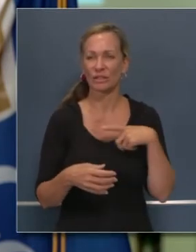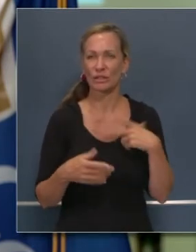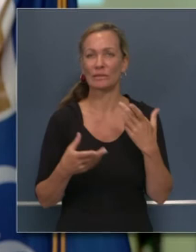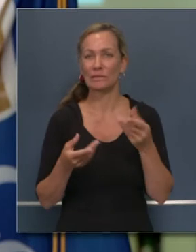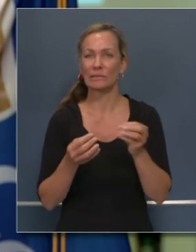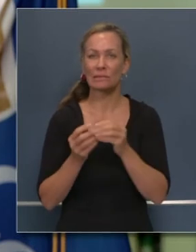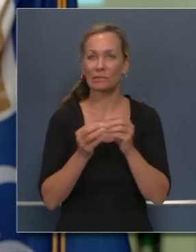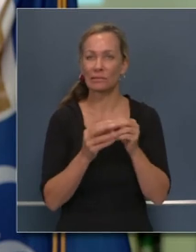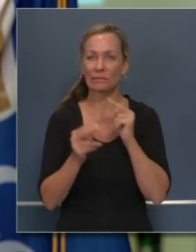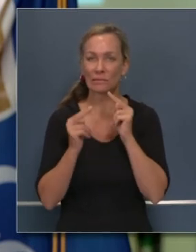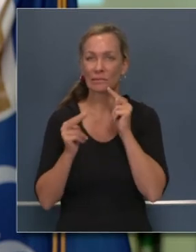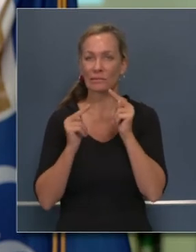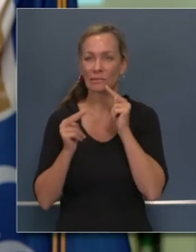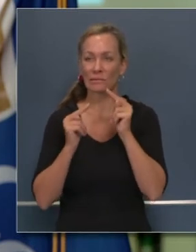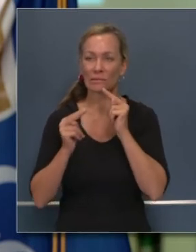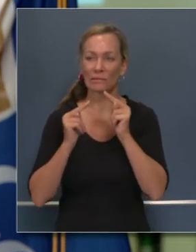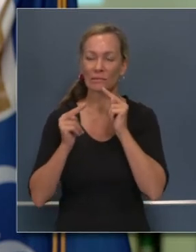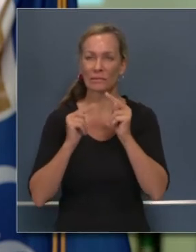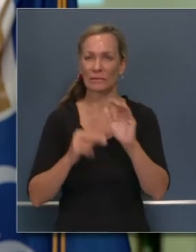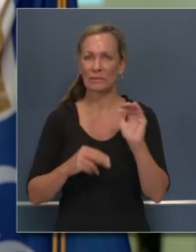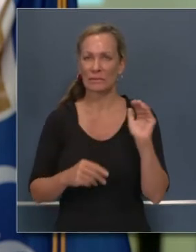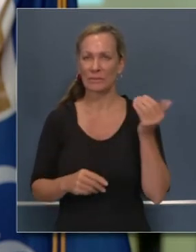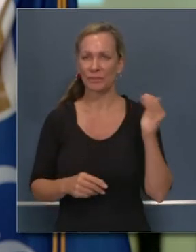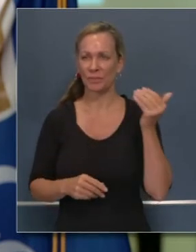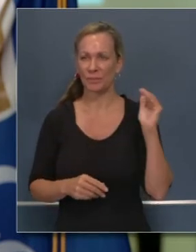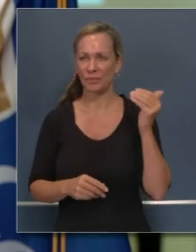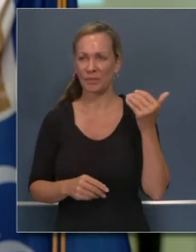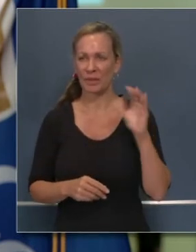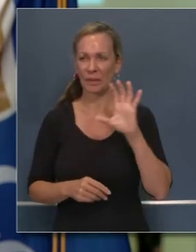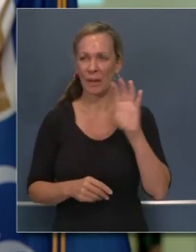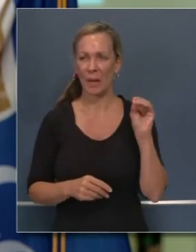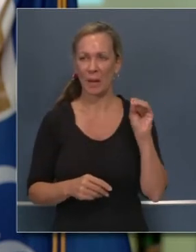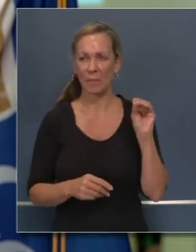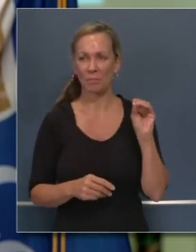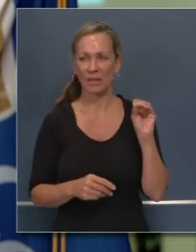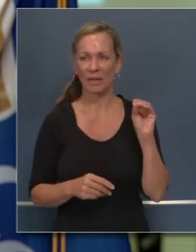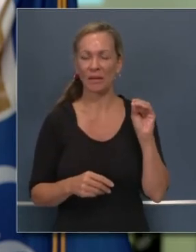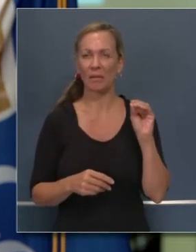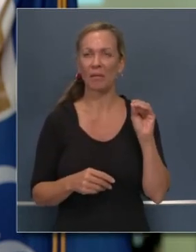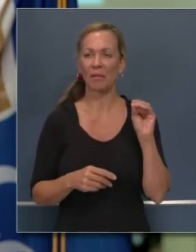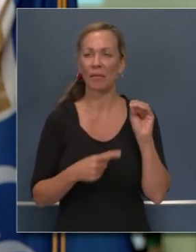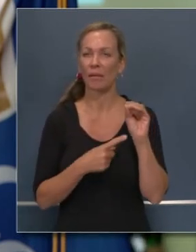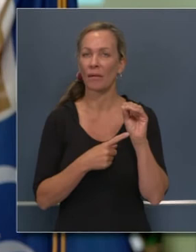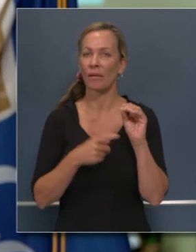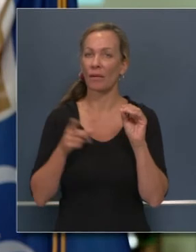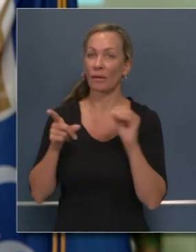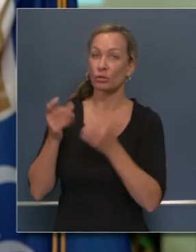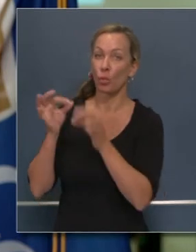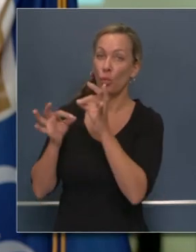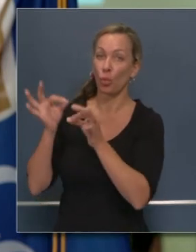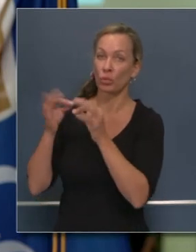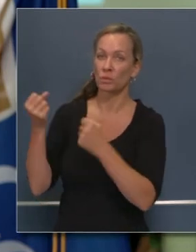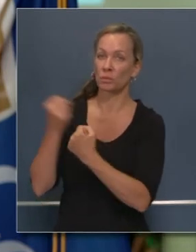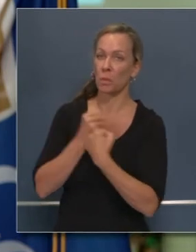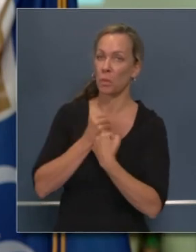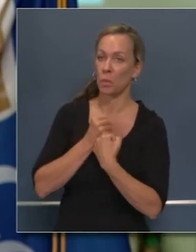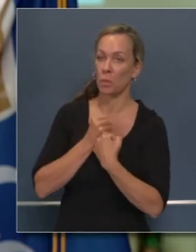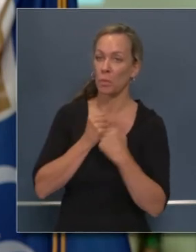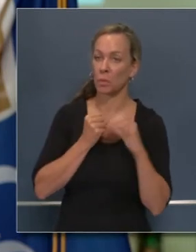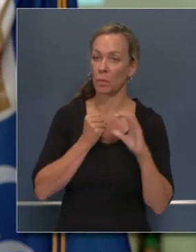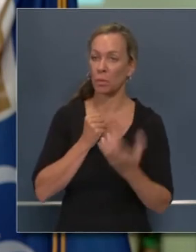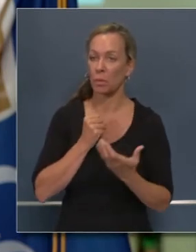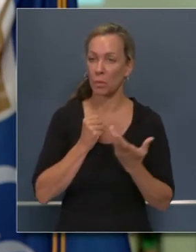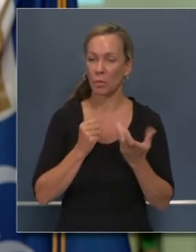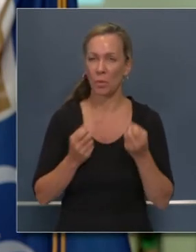estatales. De hecho, la empresa recibió esta notificación. Me gustaría saber si se puede encontrar